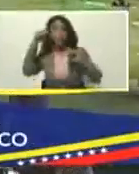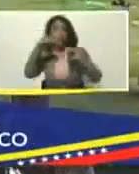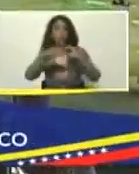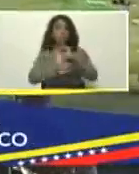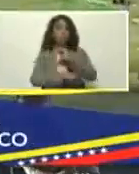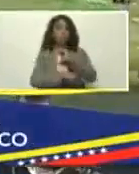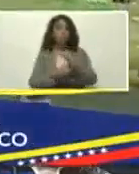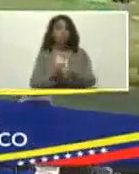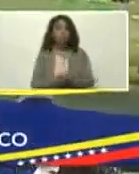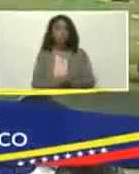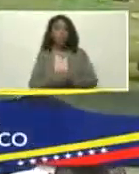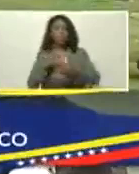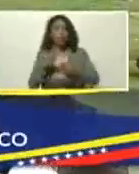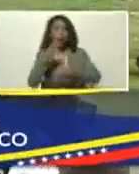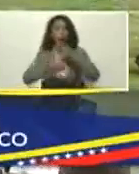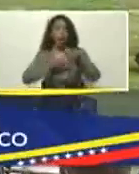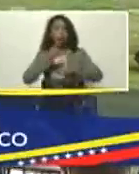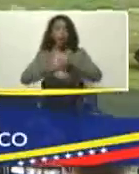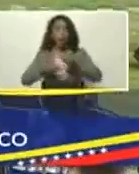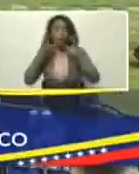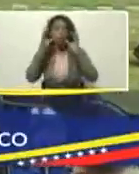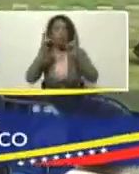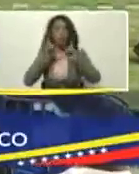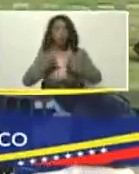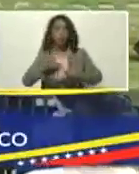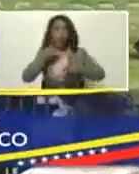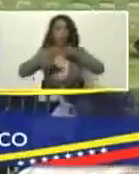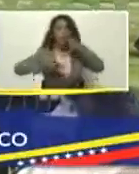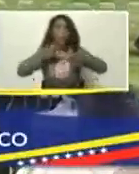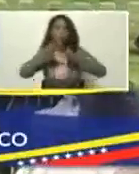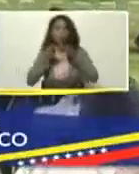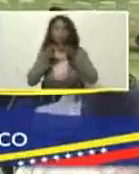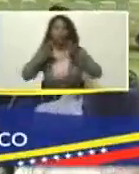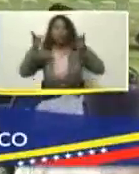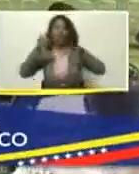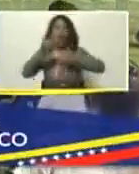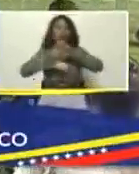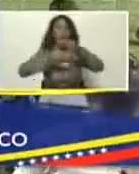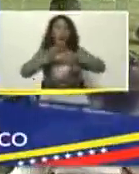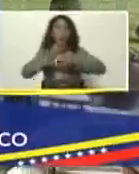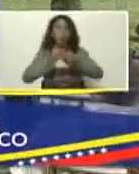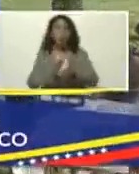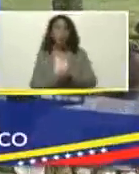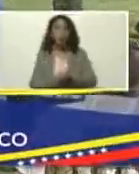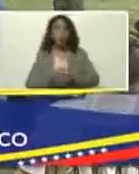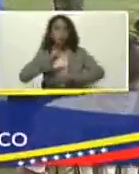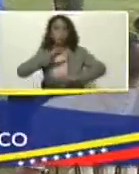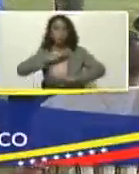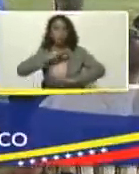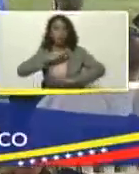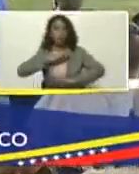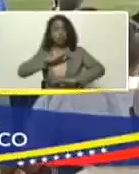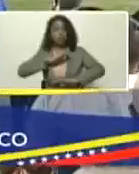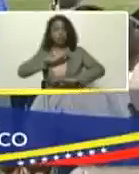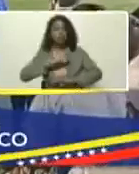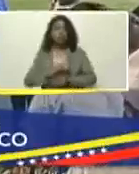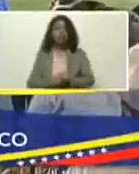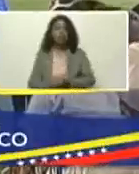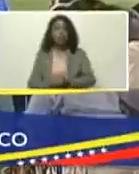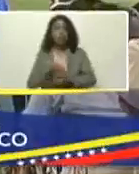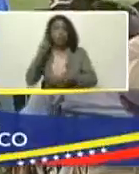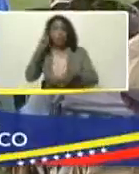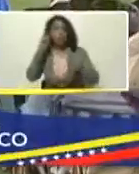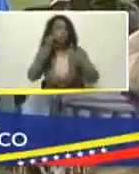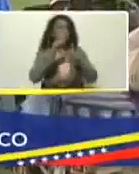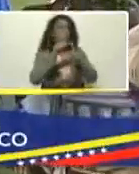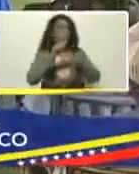que genere decisiones, de políticas públicas, generen, bienestar, que apunten